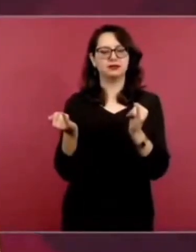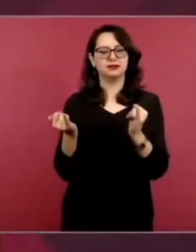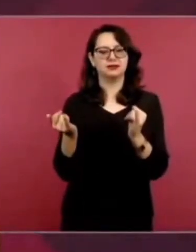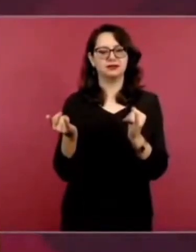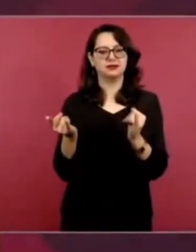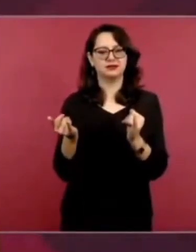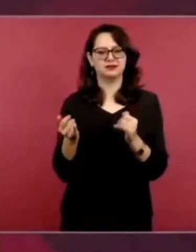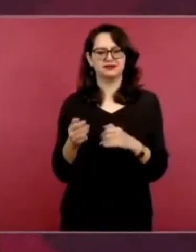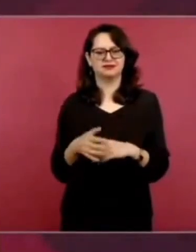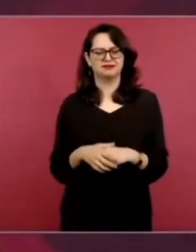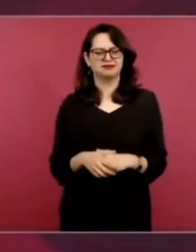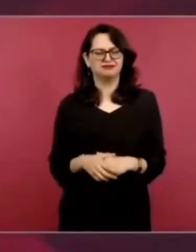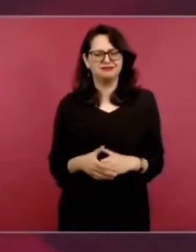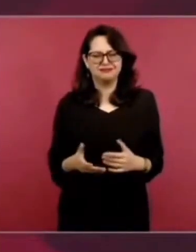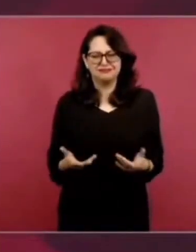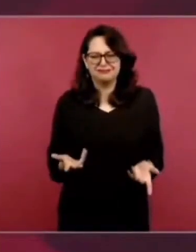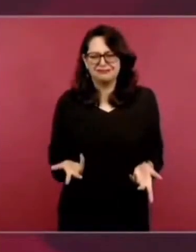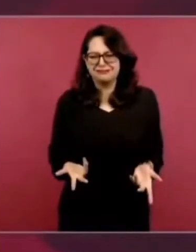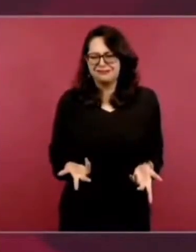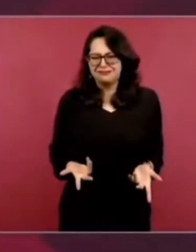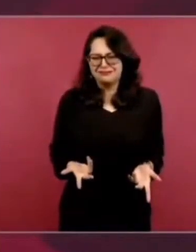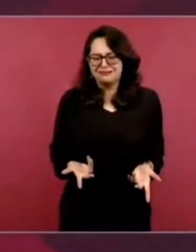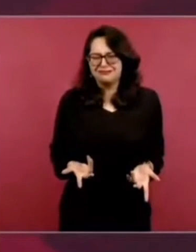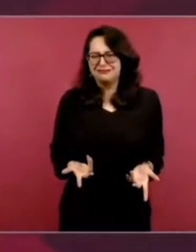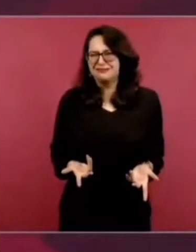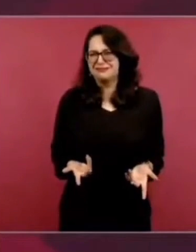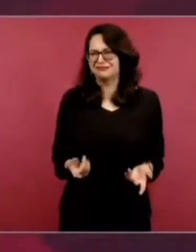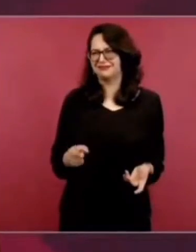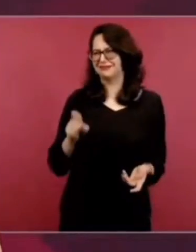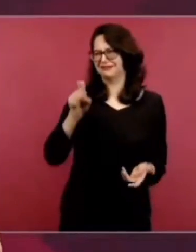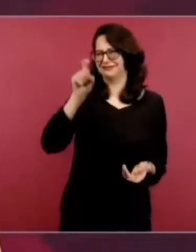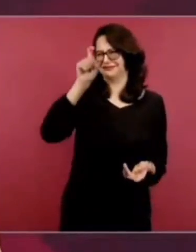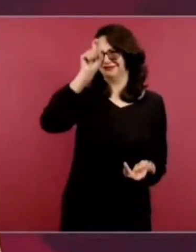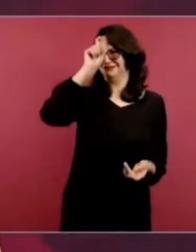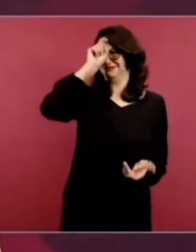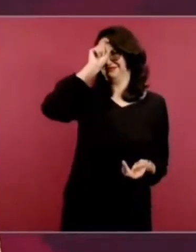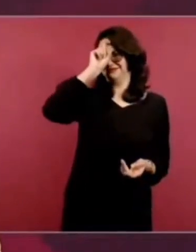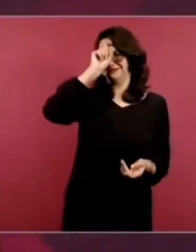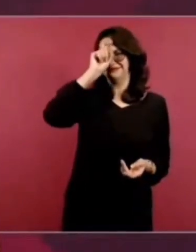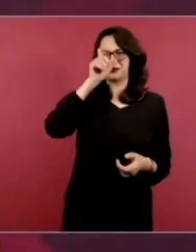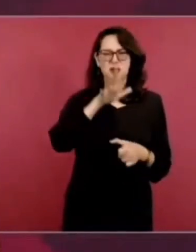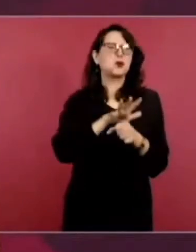No sé por qué razón